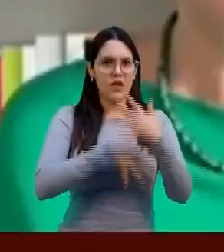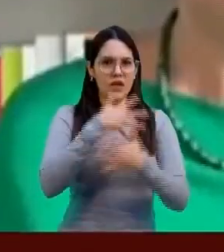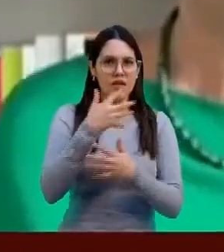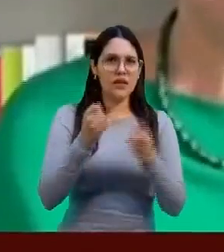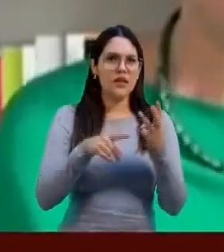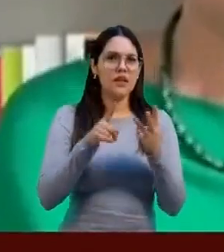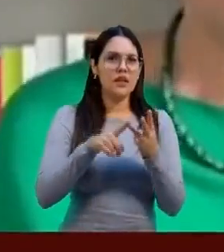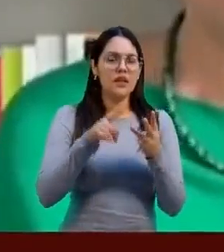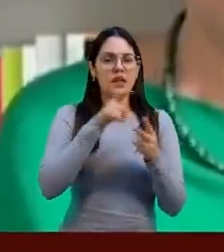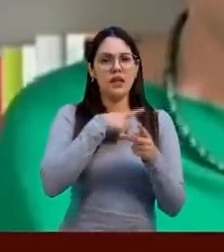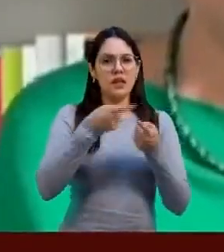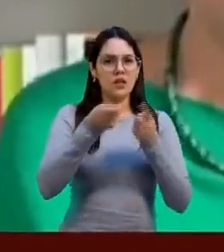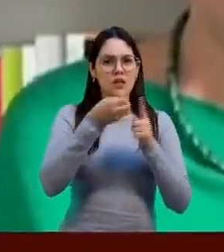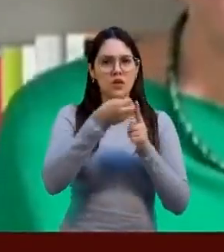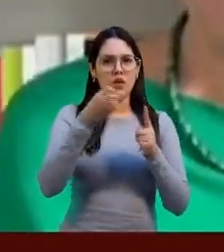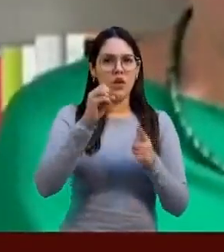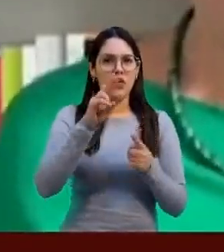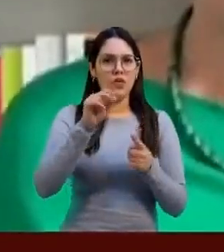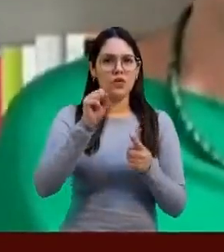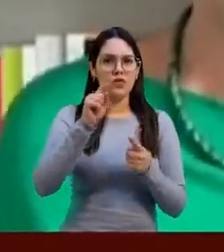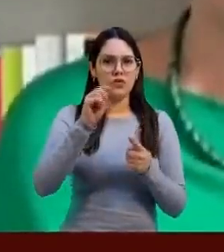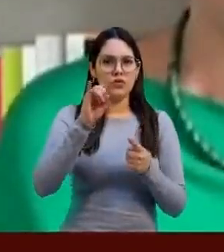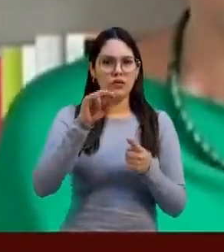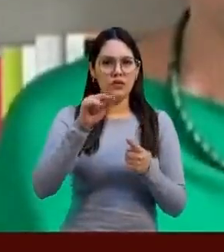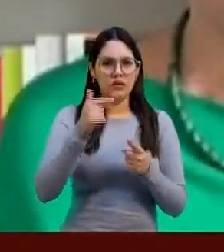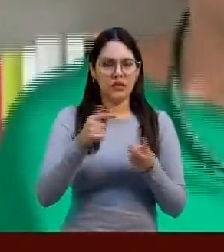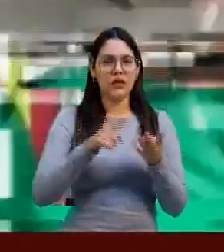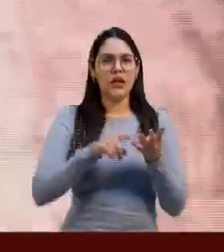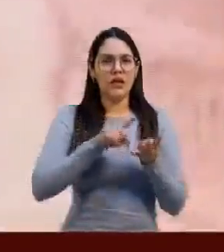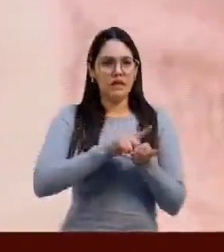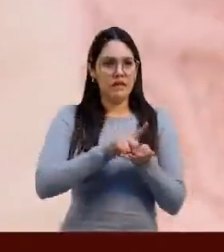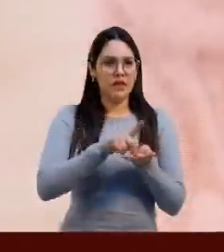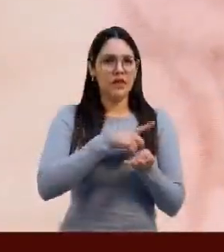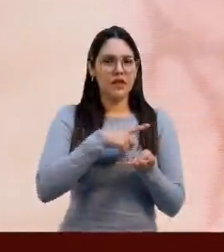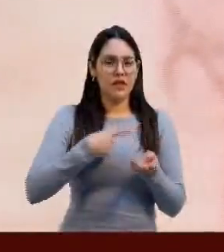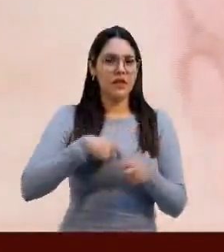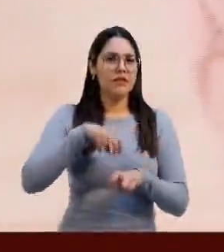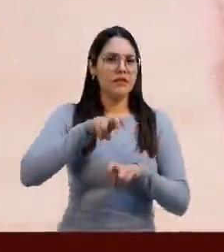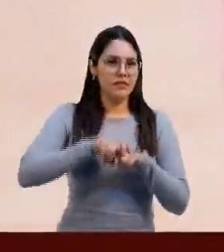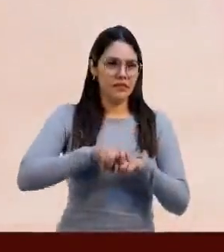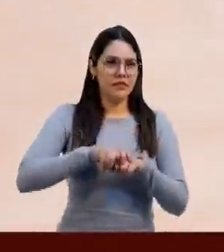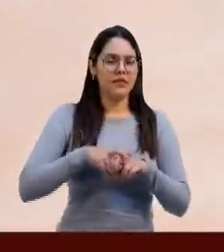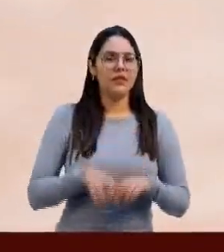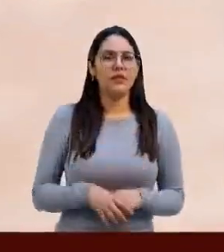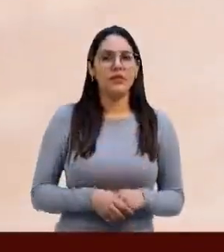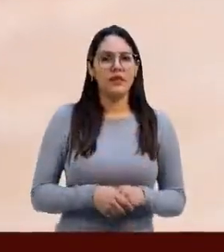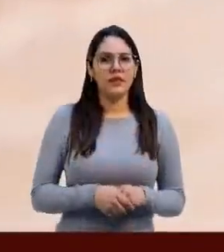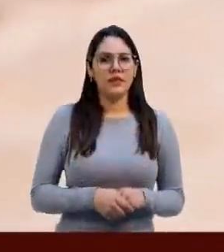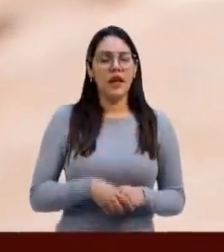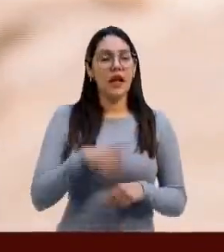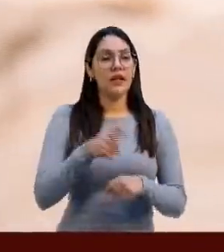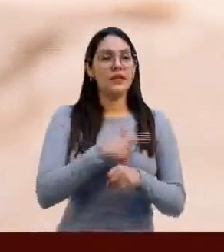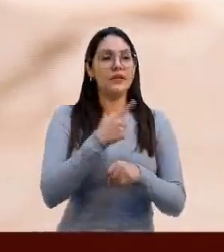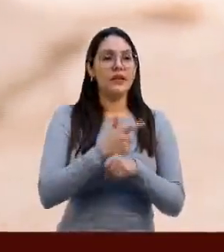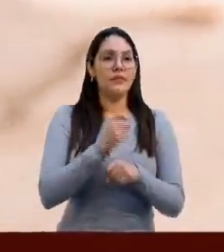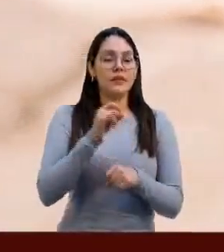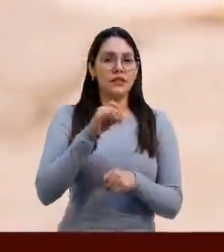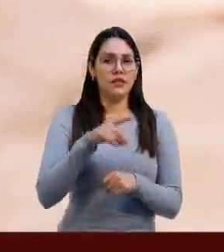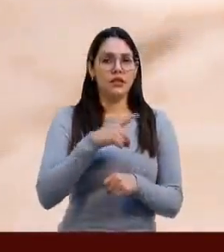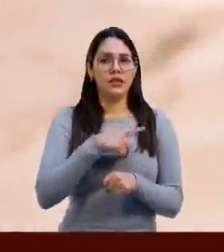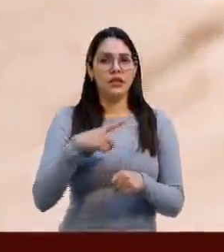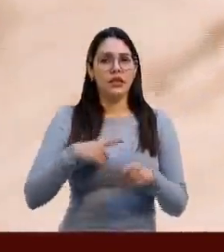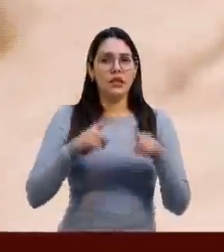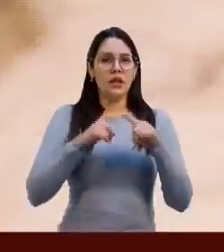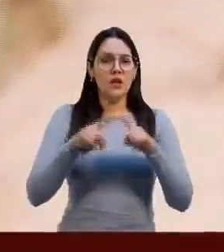outsourcing, derecho a sentarse, entre muchas otras. En la séptima sesión del segundo curso de salud mental y adicciones